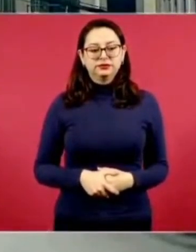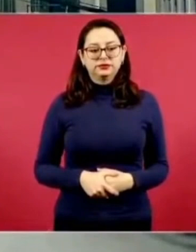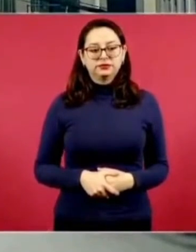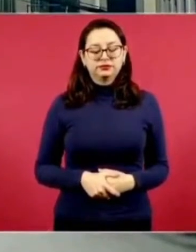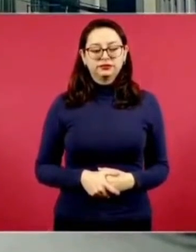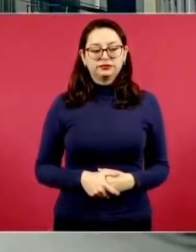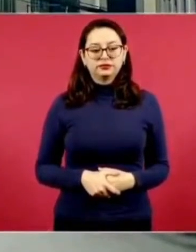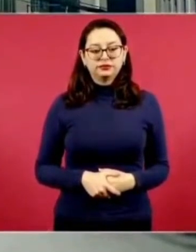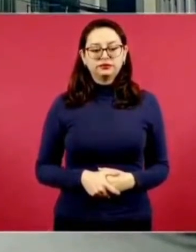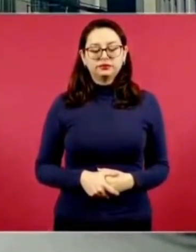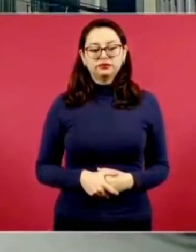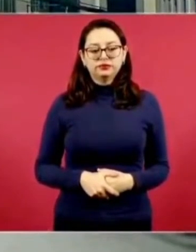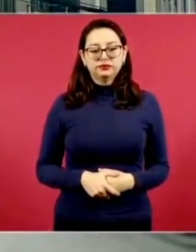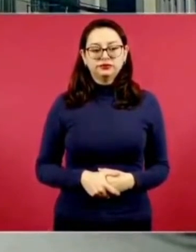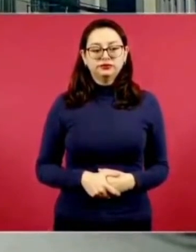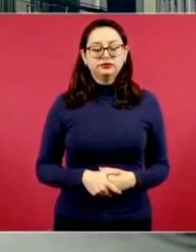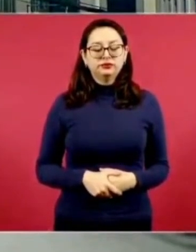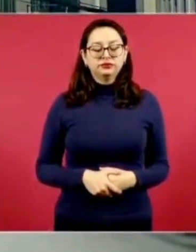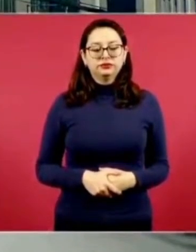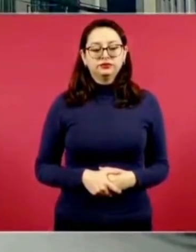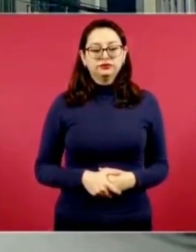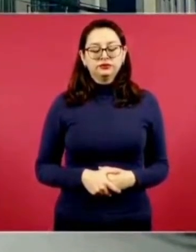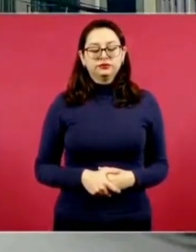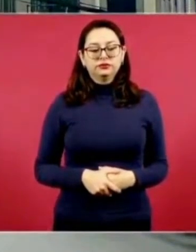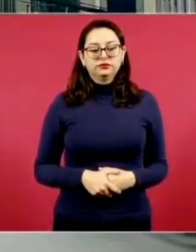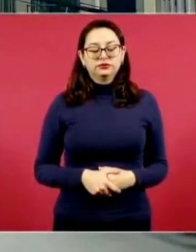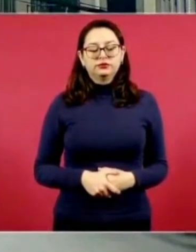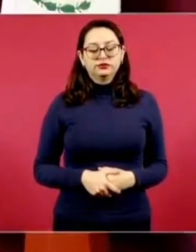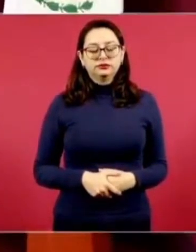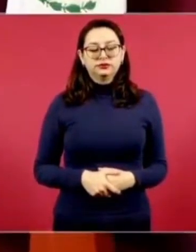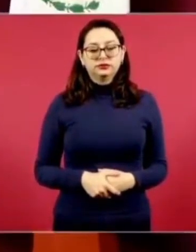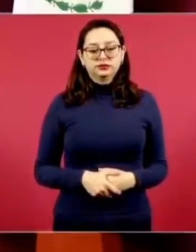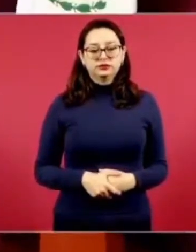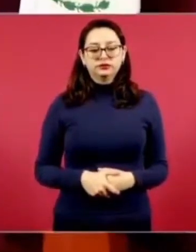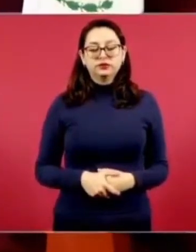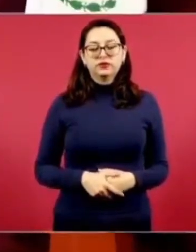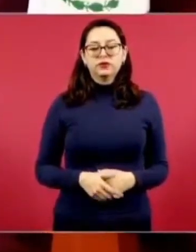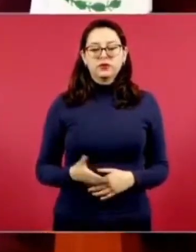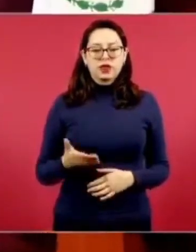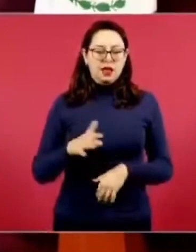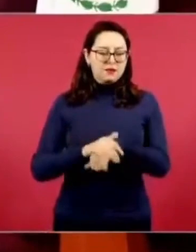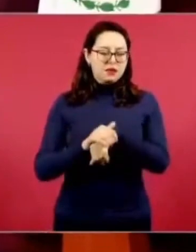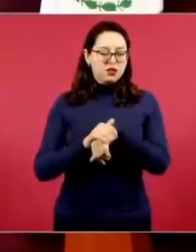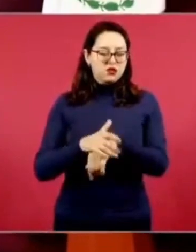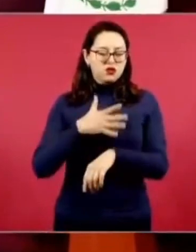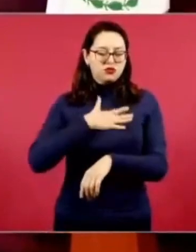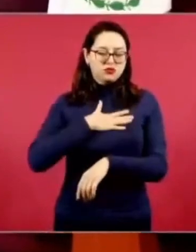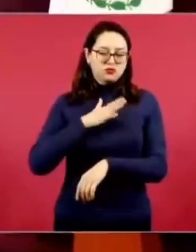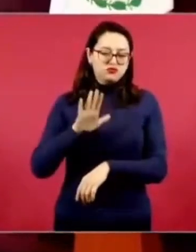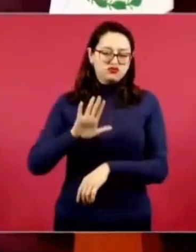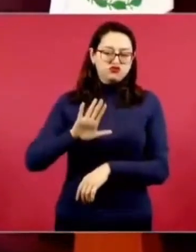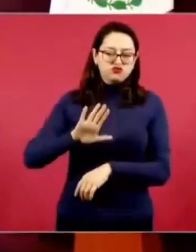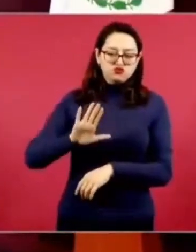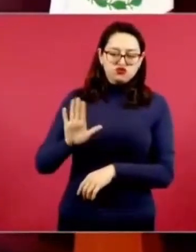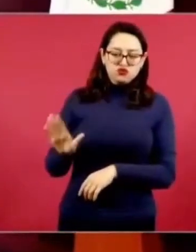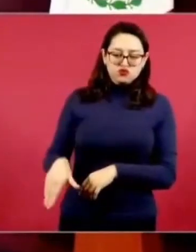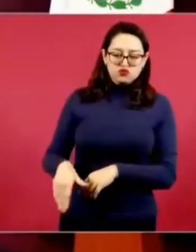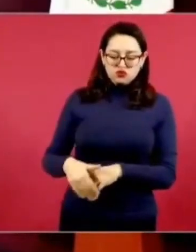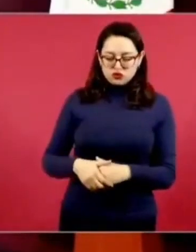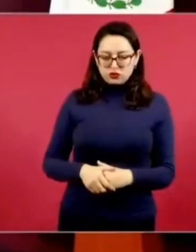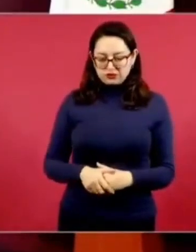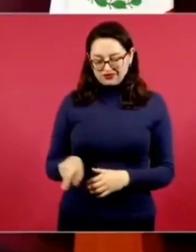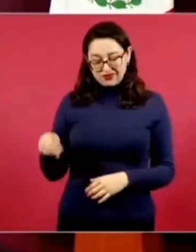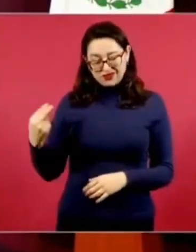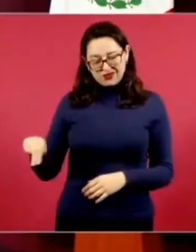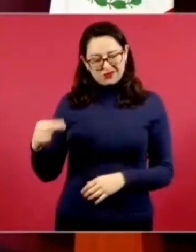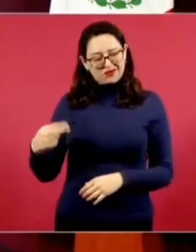de Tabasco, decía, estoy tratando de acordarme de